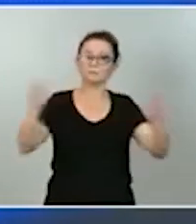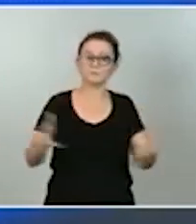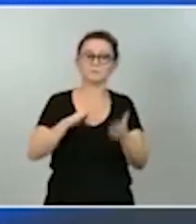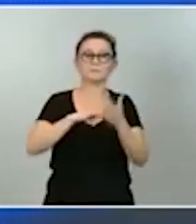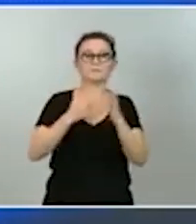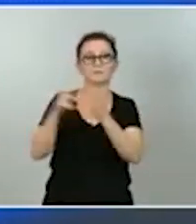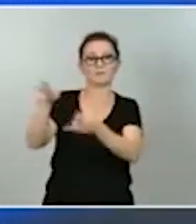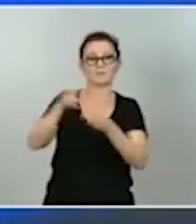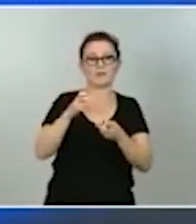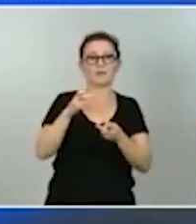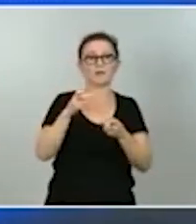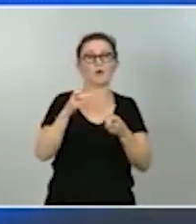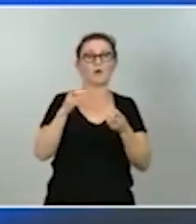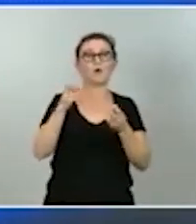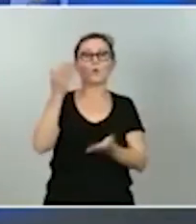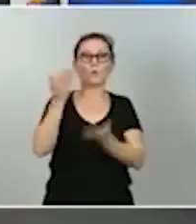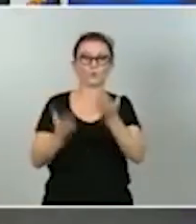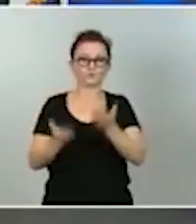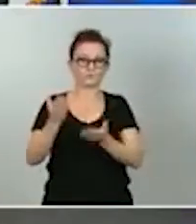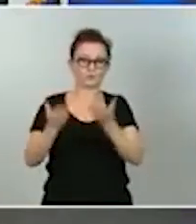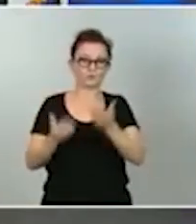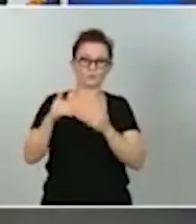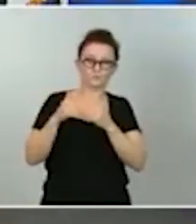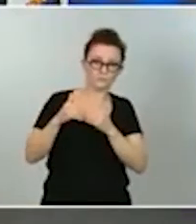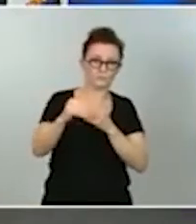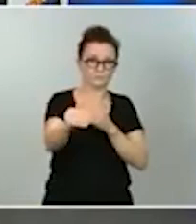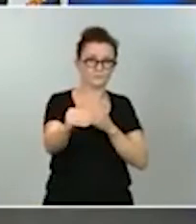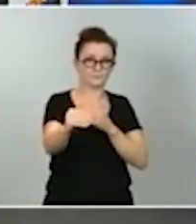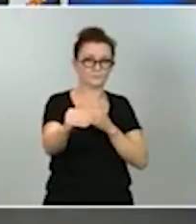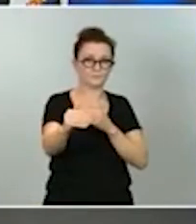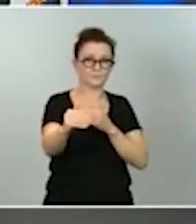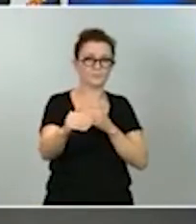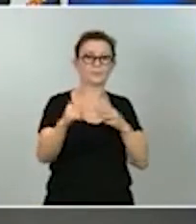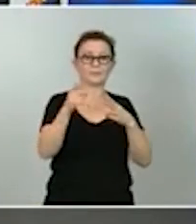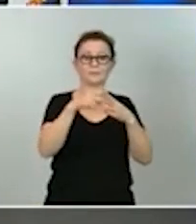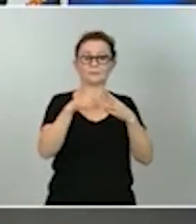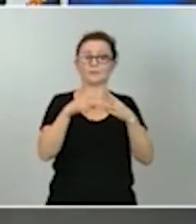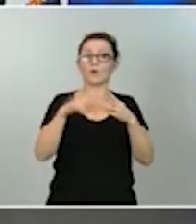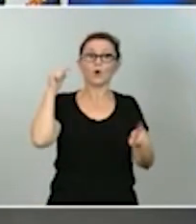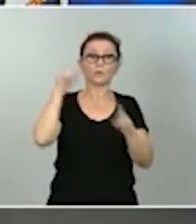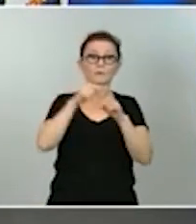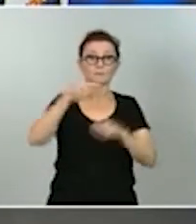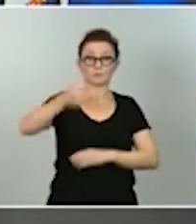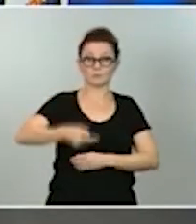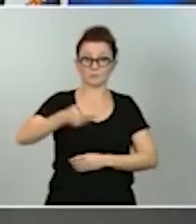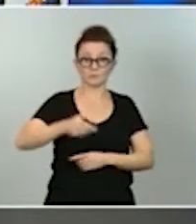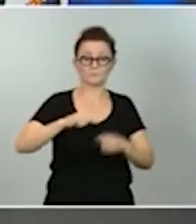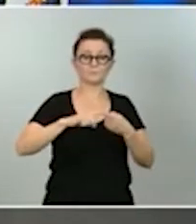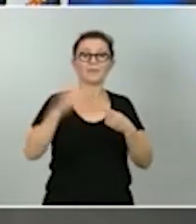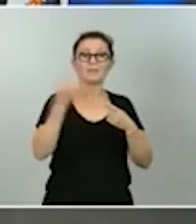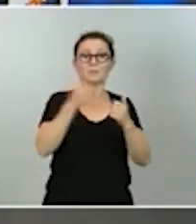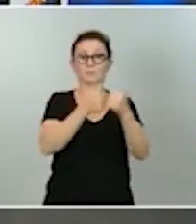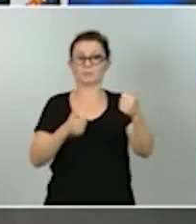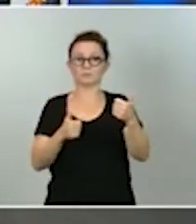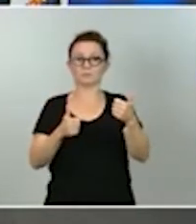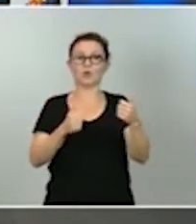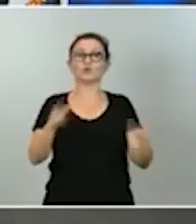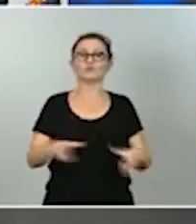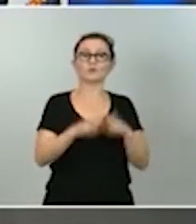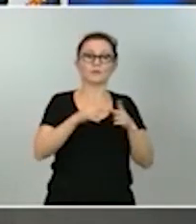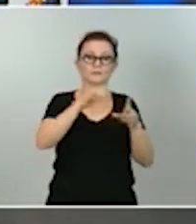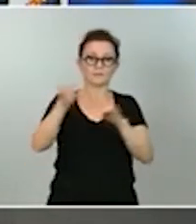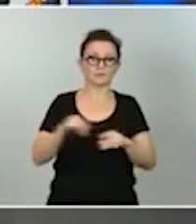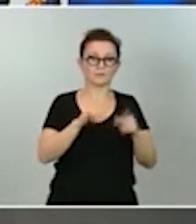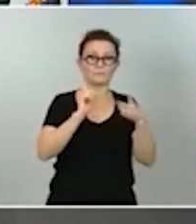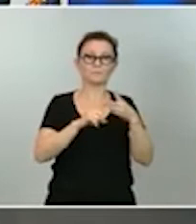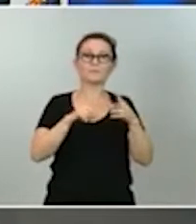en el horizonte de los próximos años hay tres objetivos clave el cierre de brechas sociales y territoriales el desarrollo del